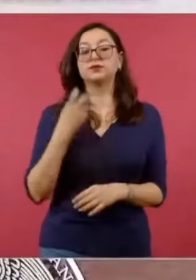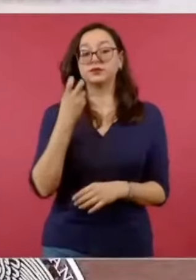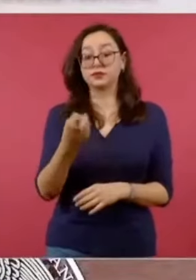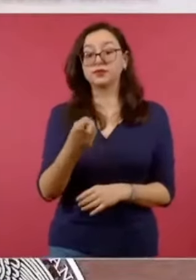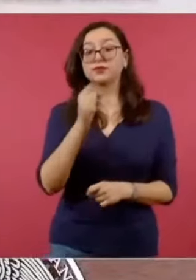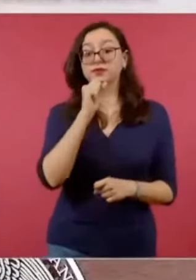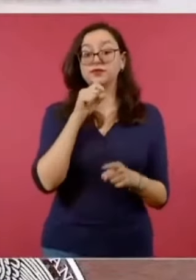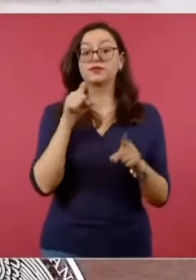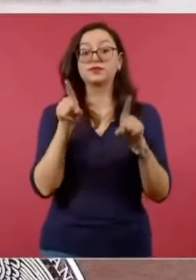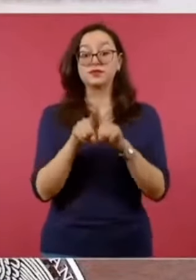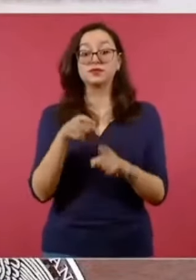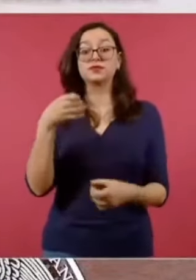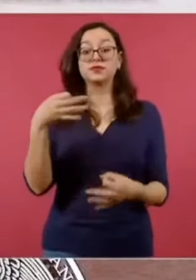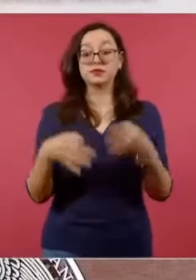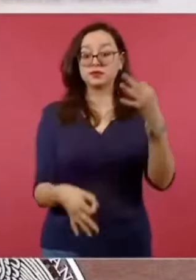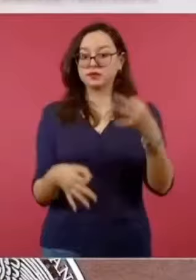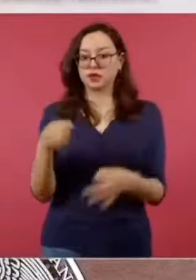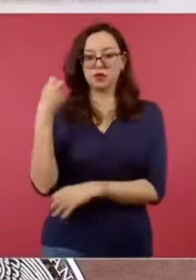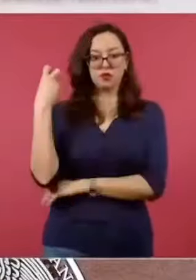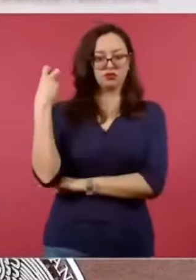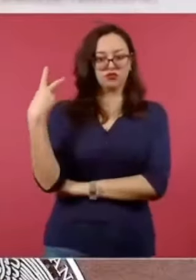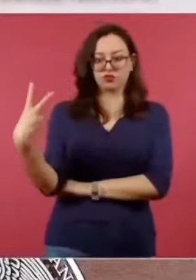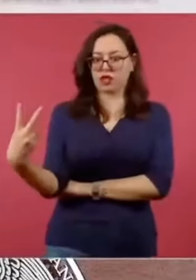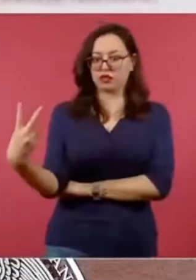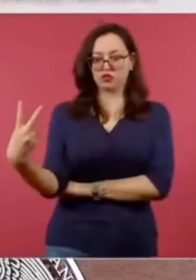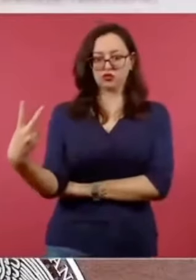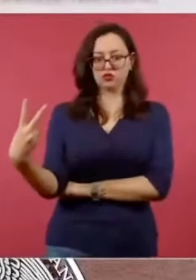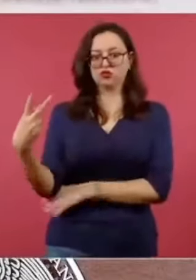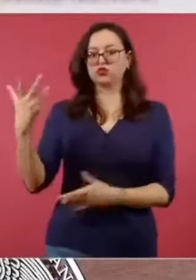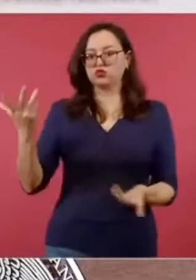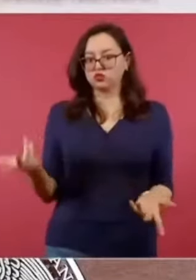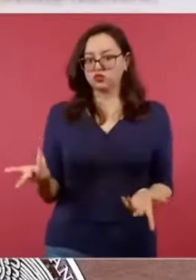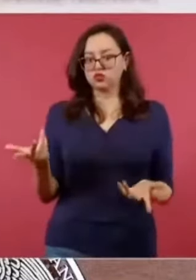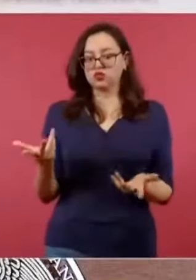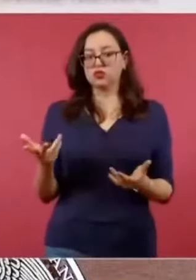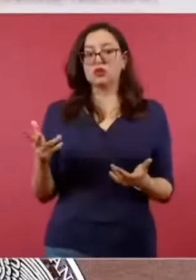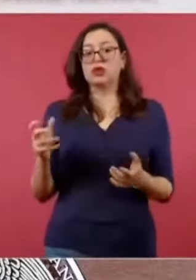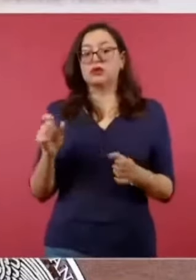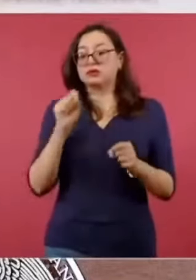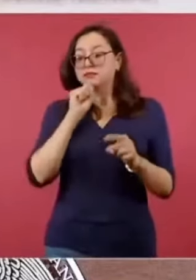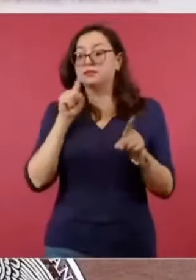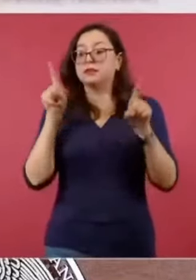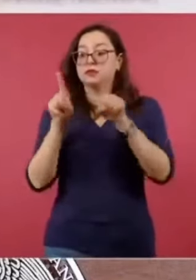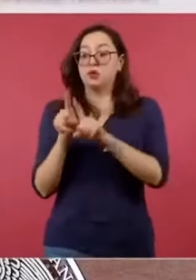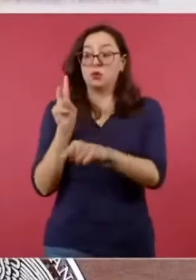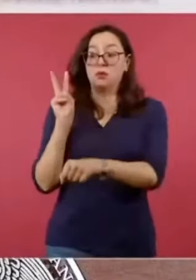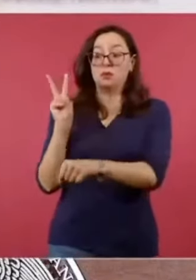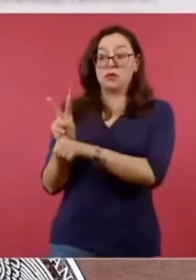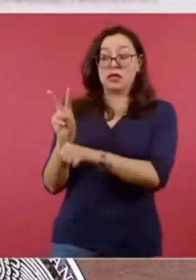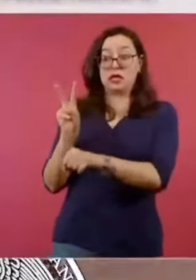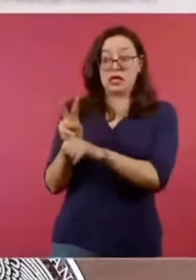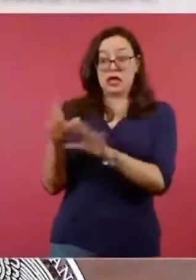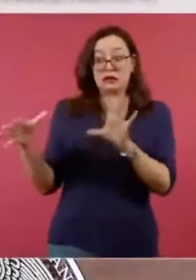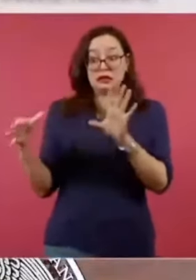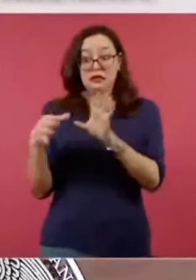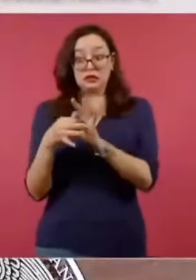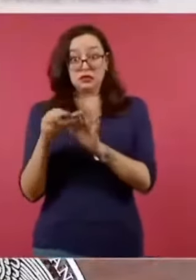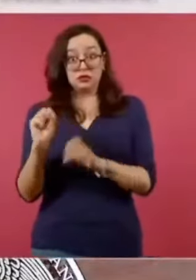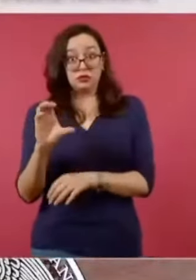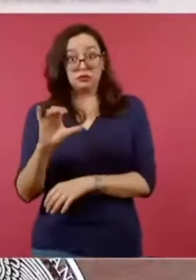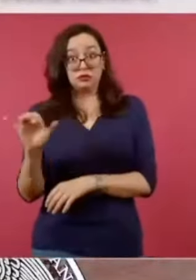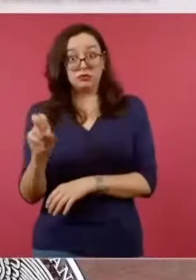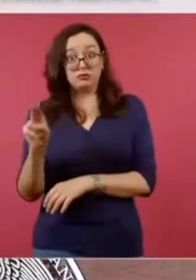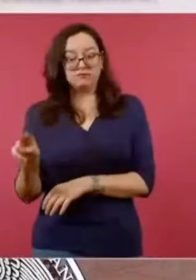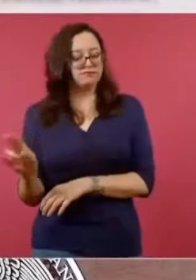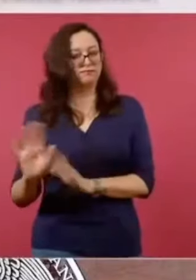y un tribunal de disciplina judicial con independencia de la Suprema Corte. ¿Esto por qué? Porque en este momento